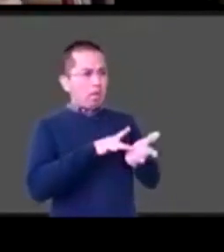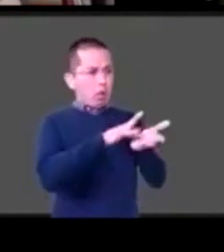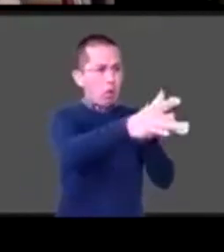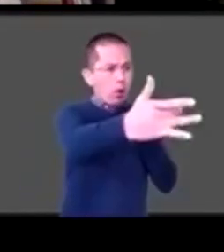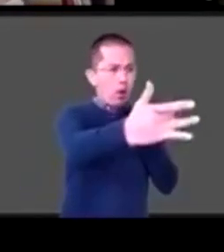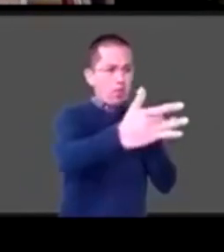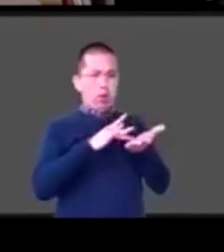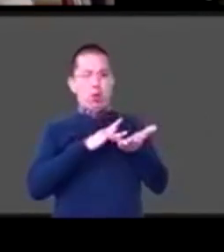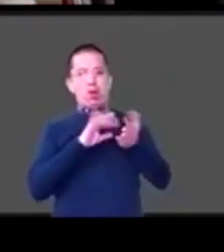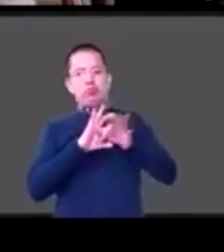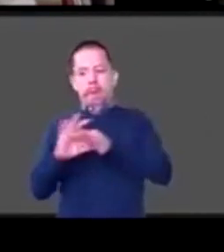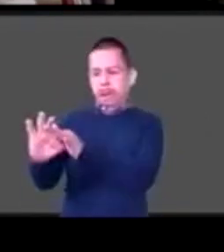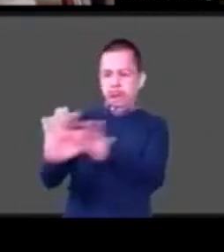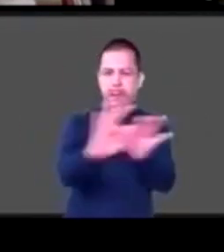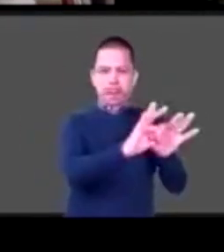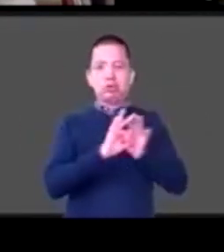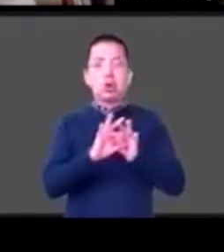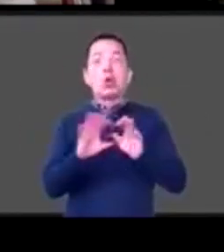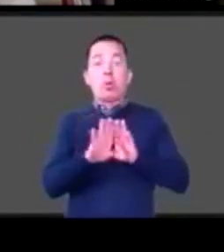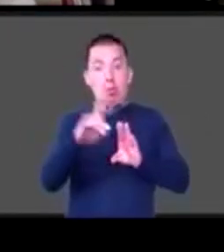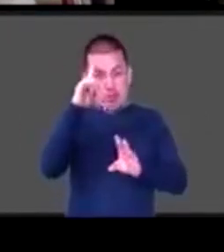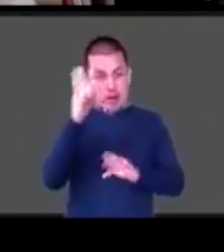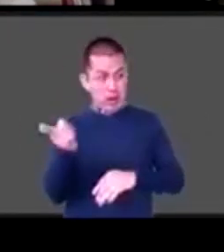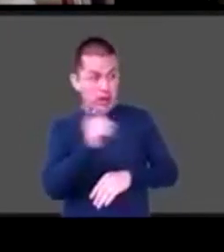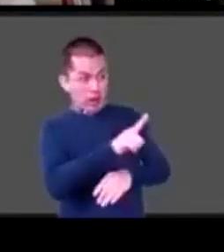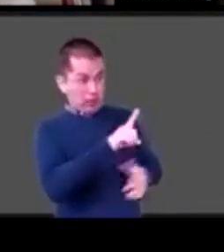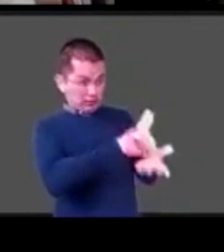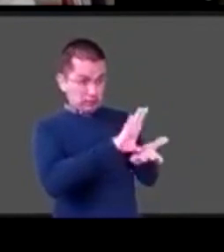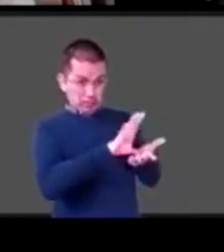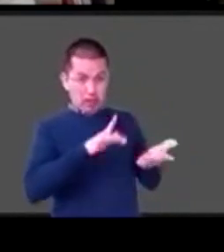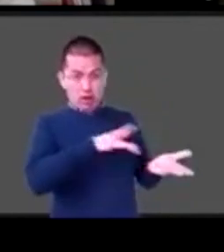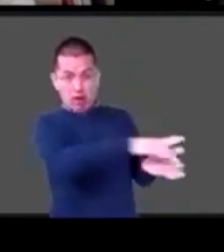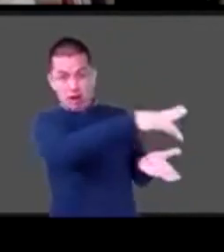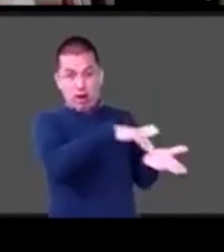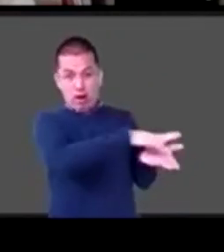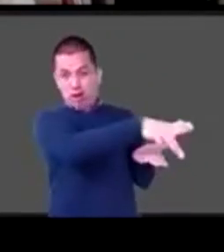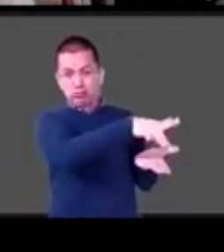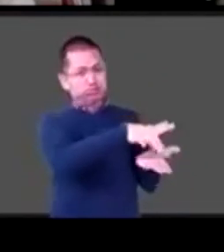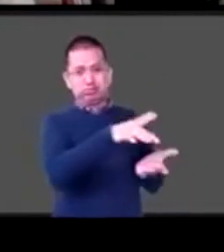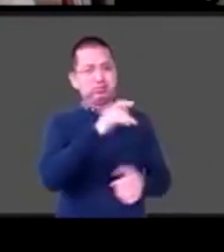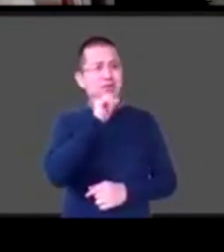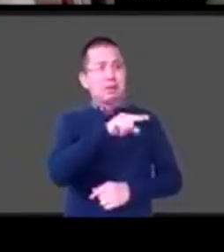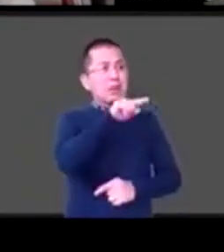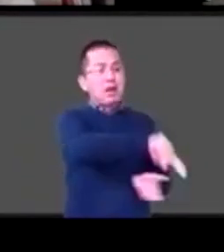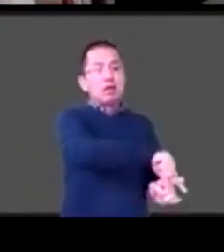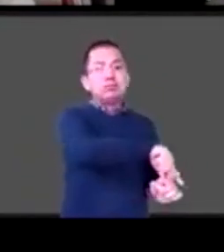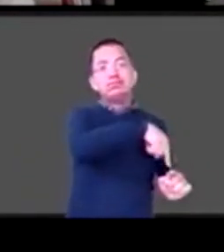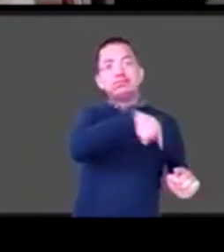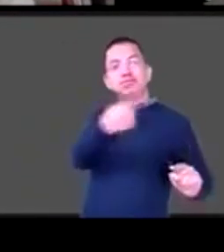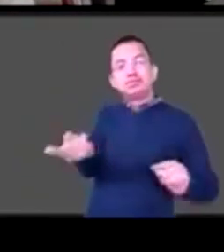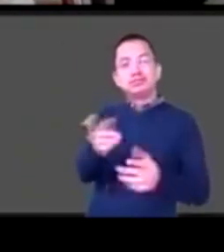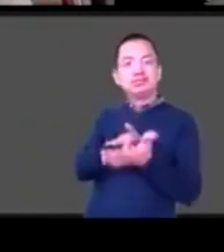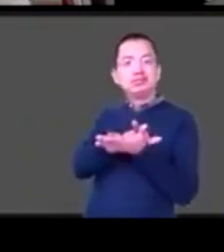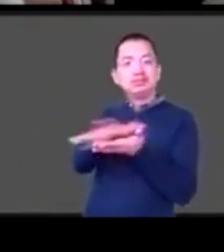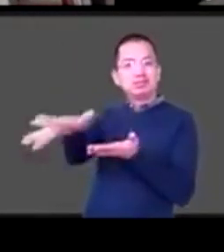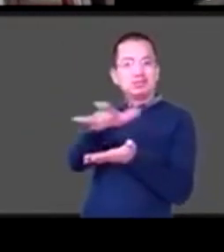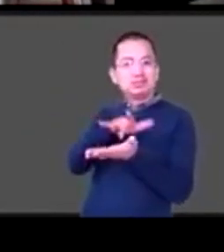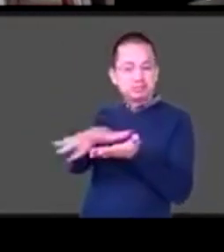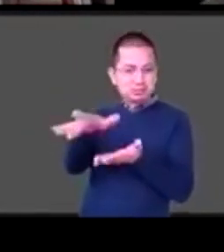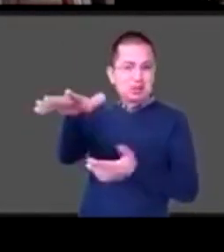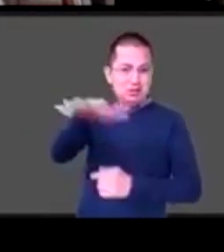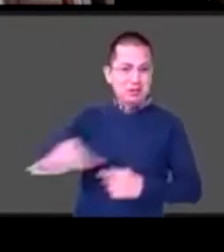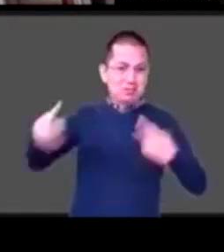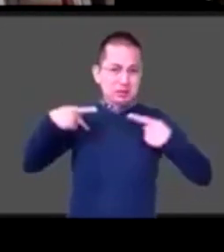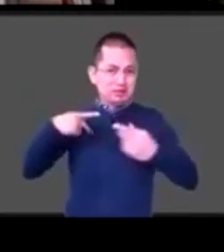discapacidad hacia las personas con discapacidad sino también de las personas con discapacidad cómo podemos ser solidarias